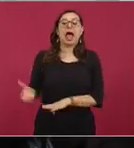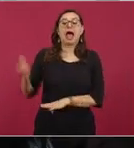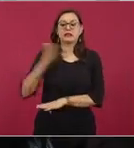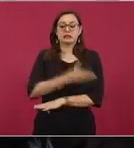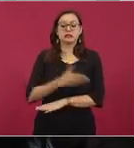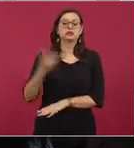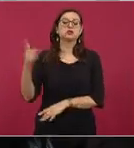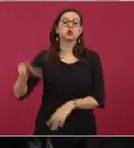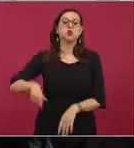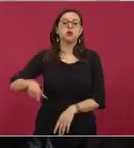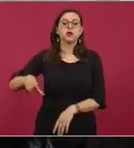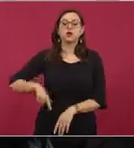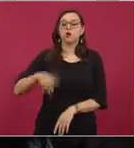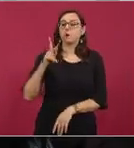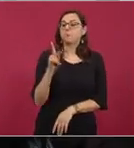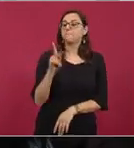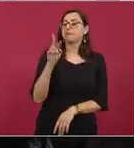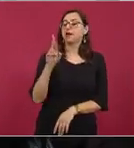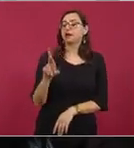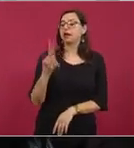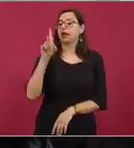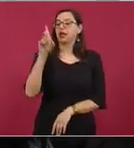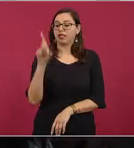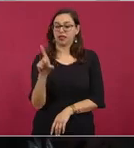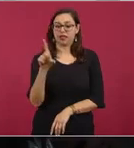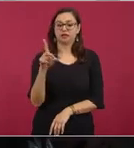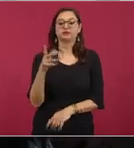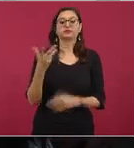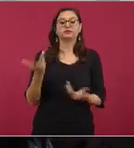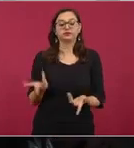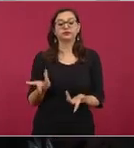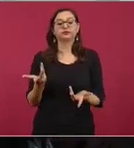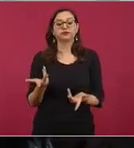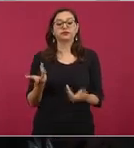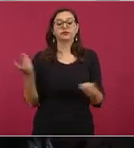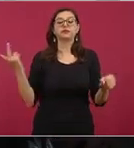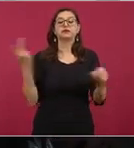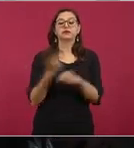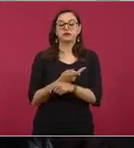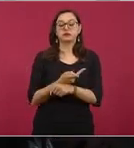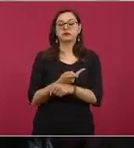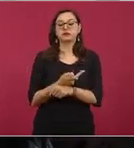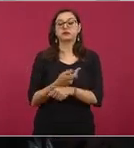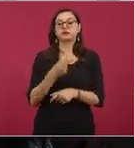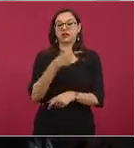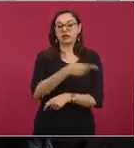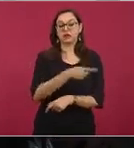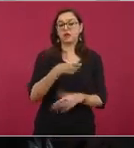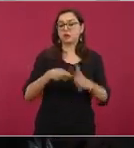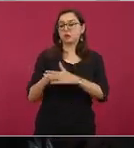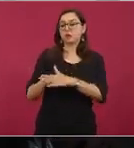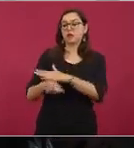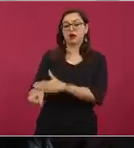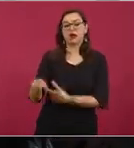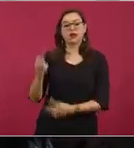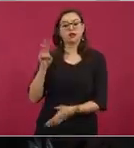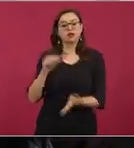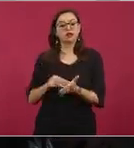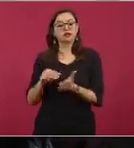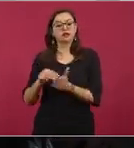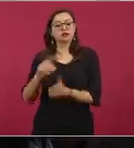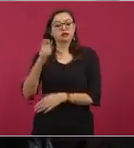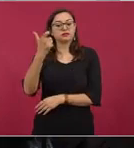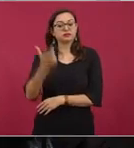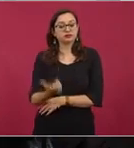de Carlos Aguirre, quien salió tras la desaparición forzada de los 43 normalistas de Ayotzinapa. Y bueno, ahora ya vimos que